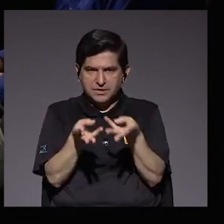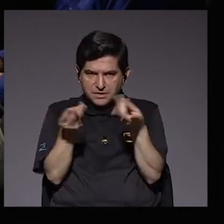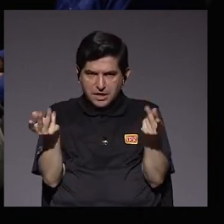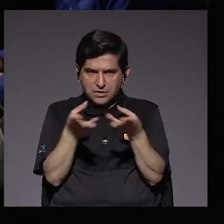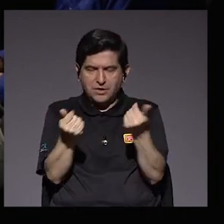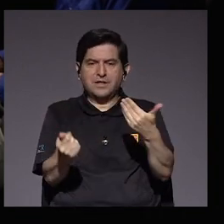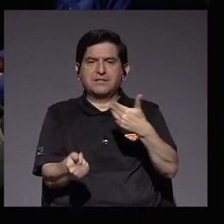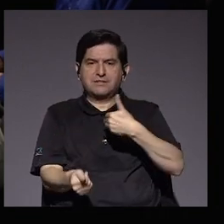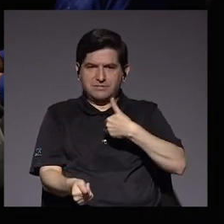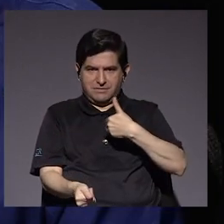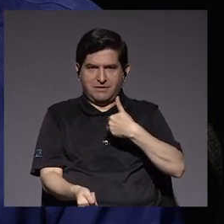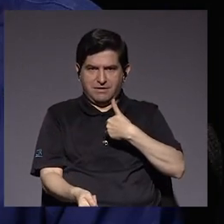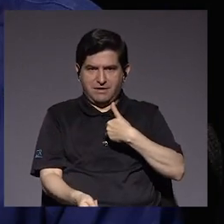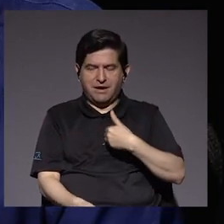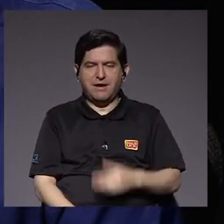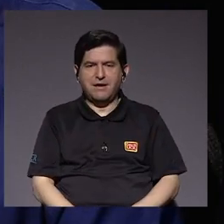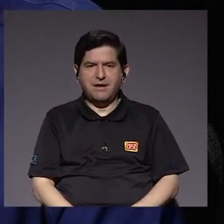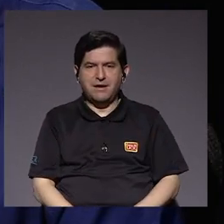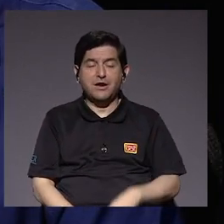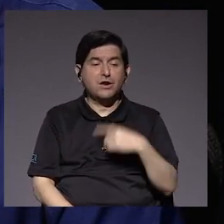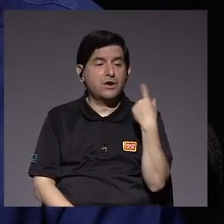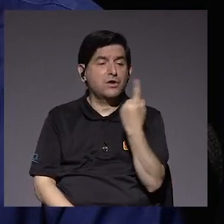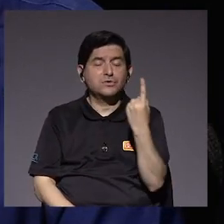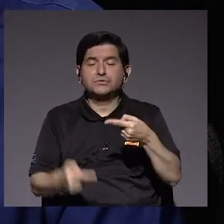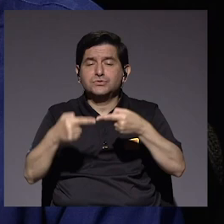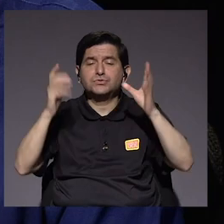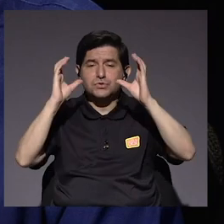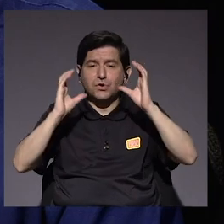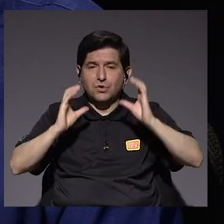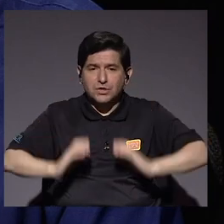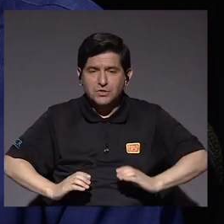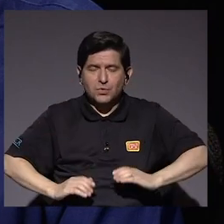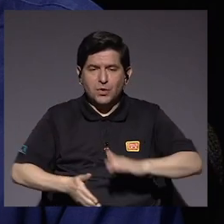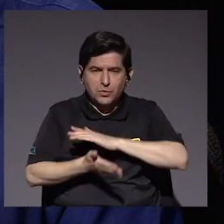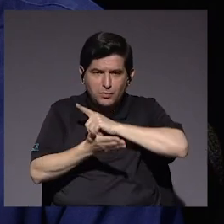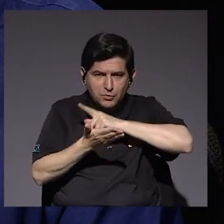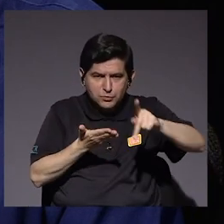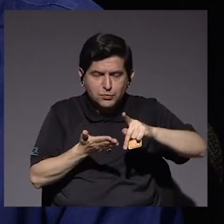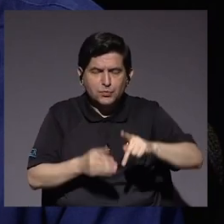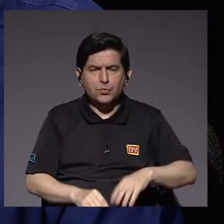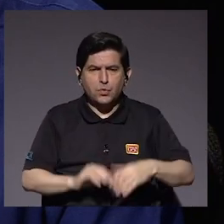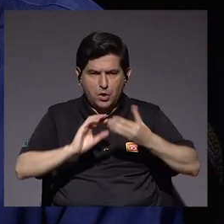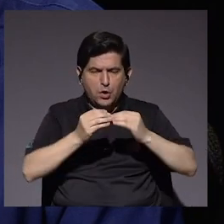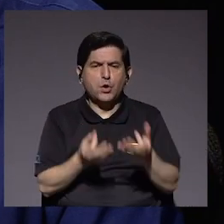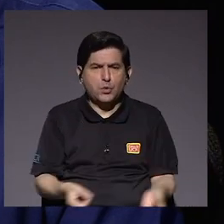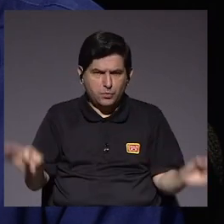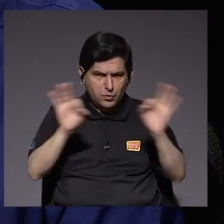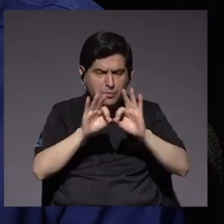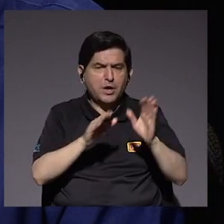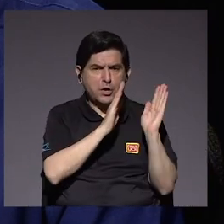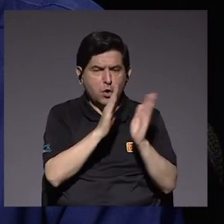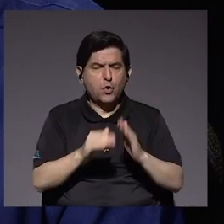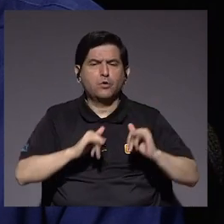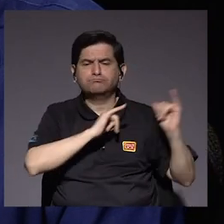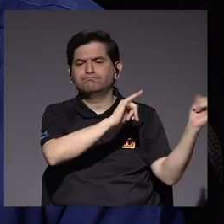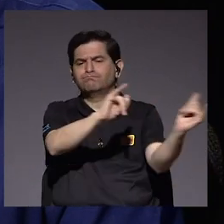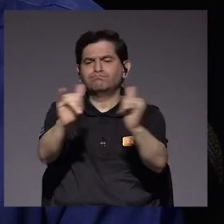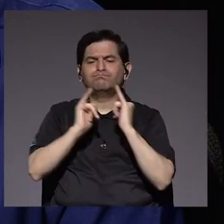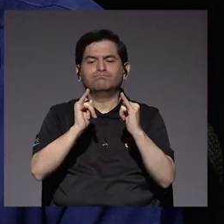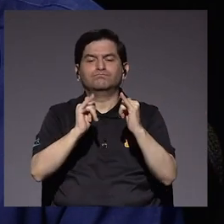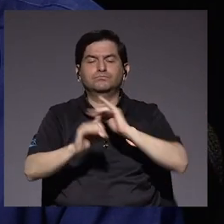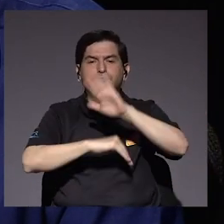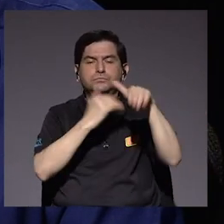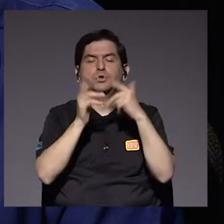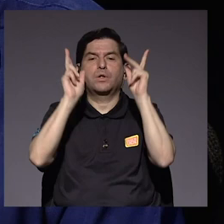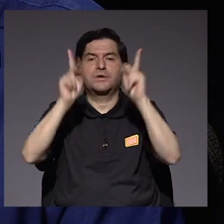sea un producto que tiene solamente los anticuerpos purificados en una buena concentración y una preparación estandarizada.